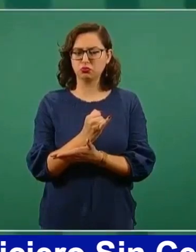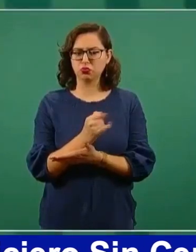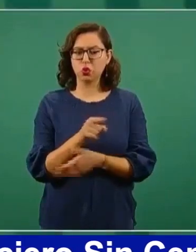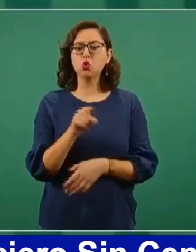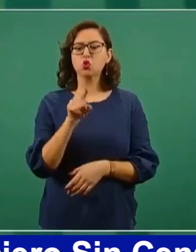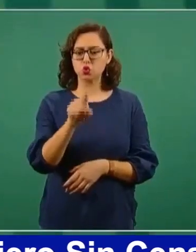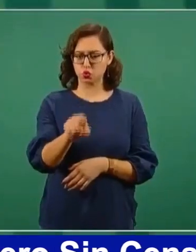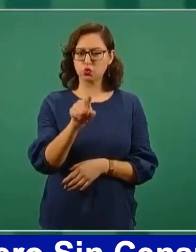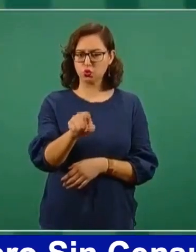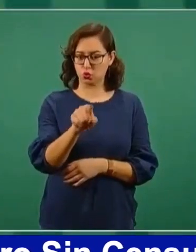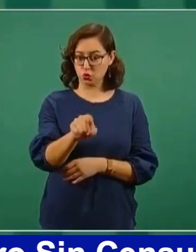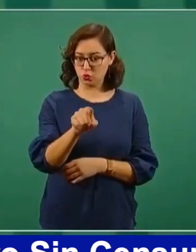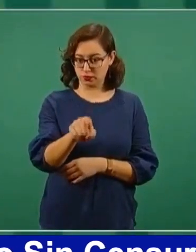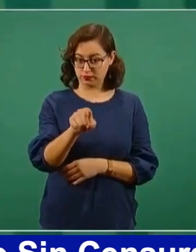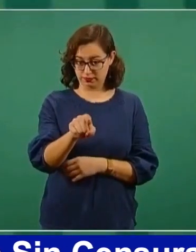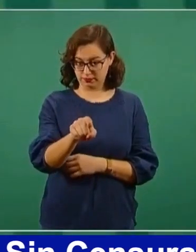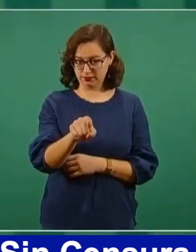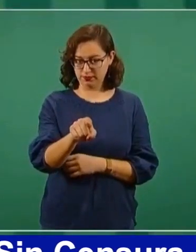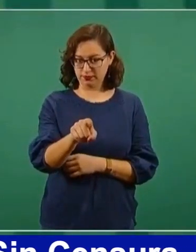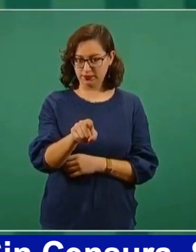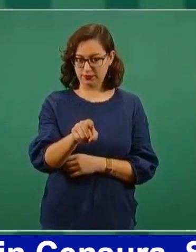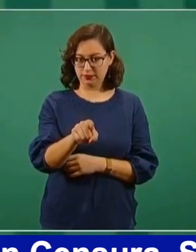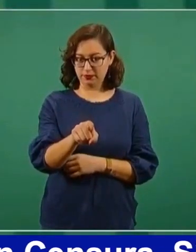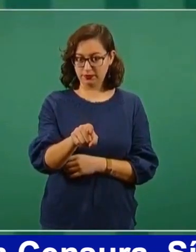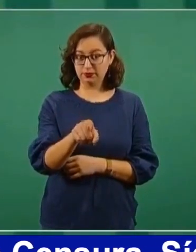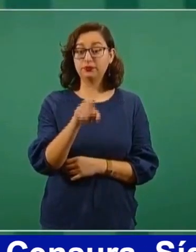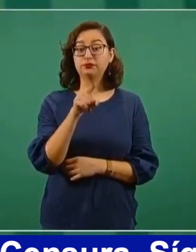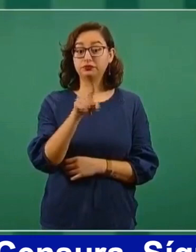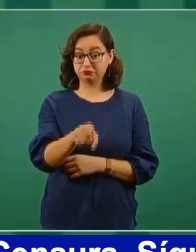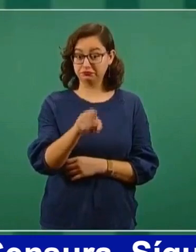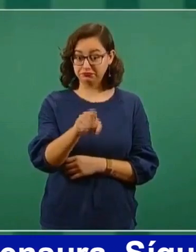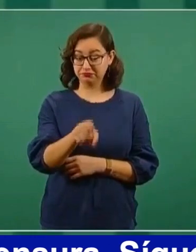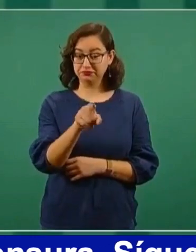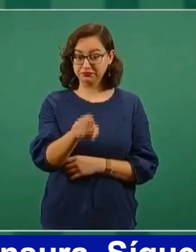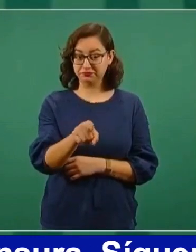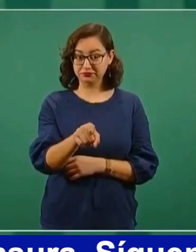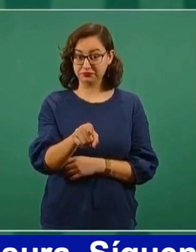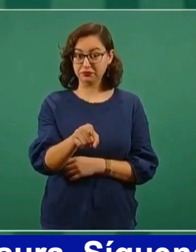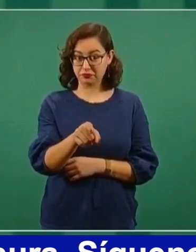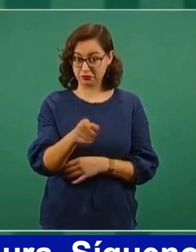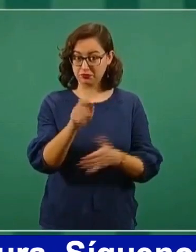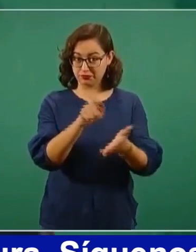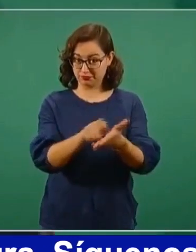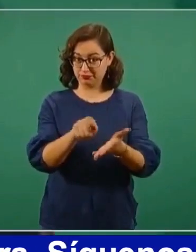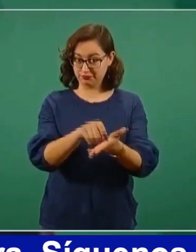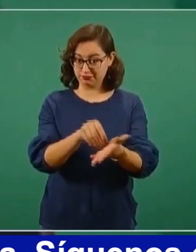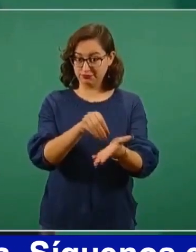origines esta confesión de mi parte.